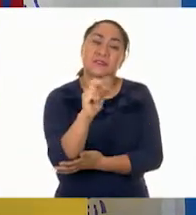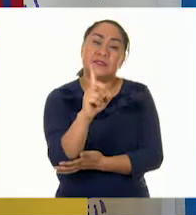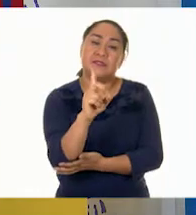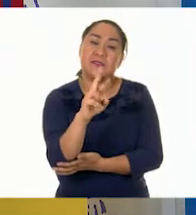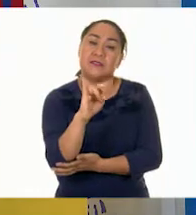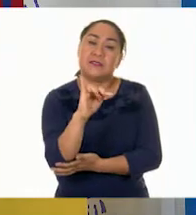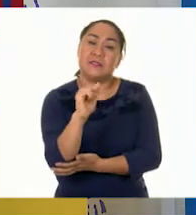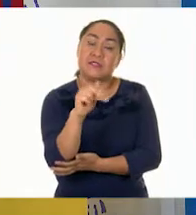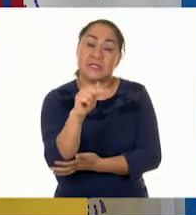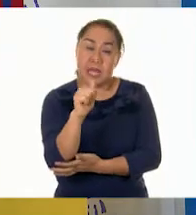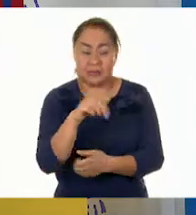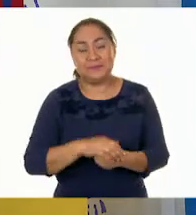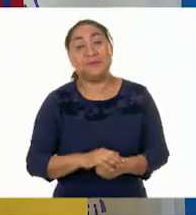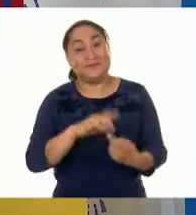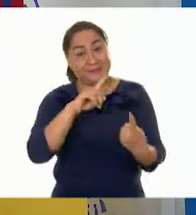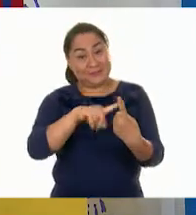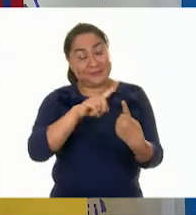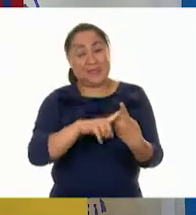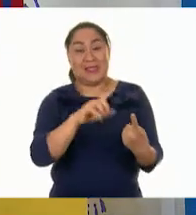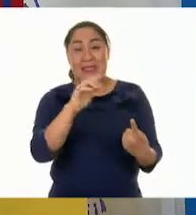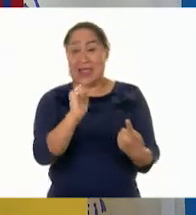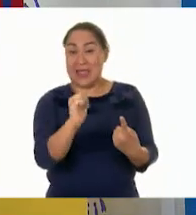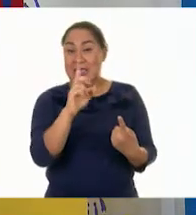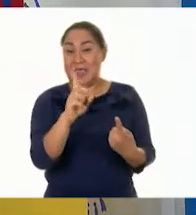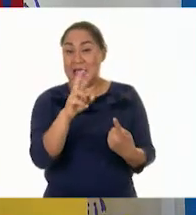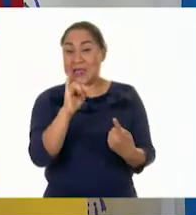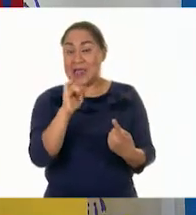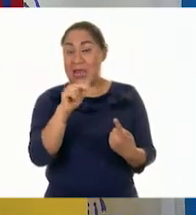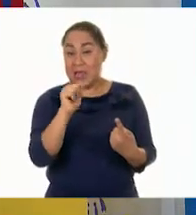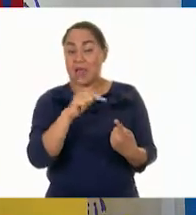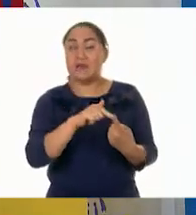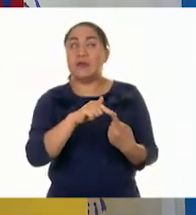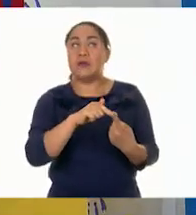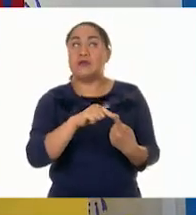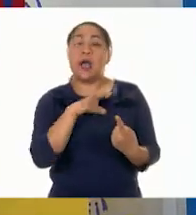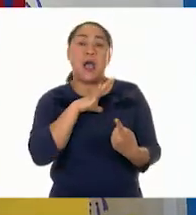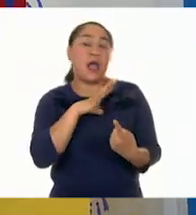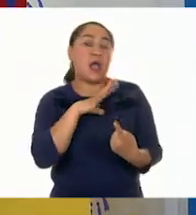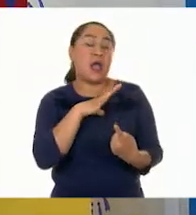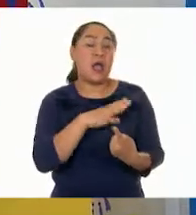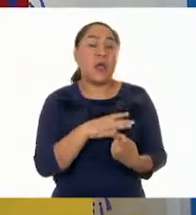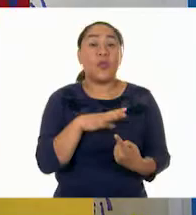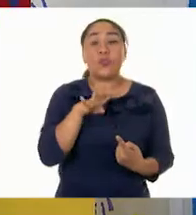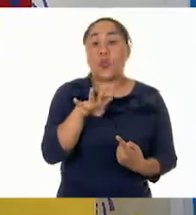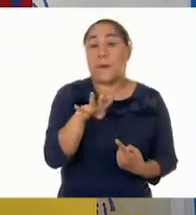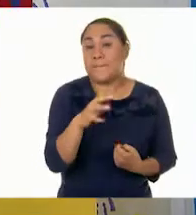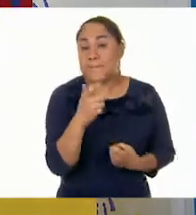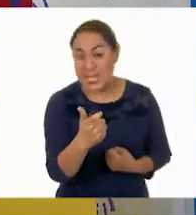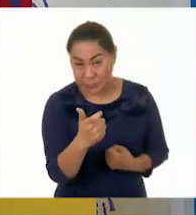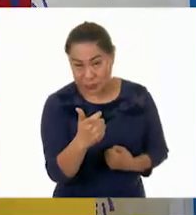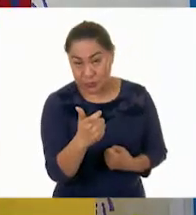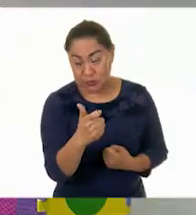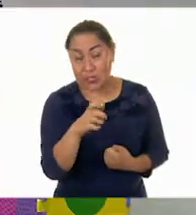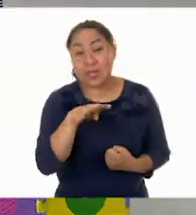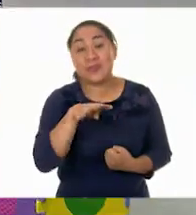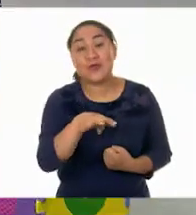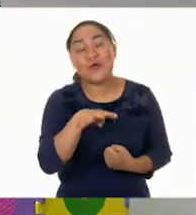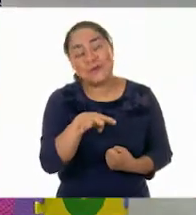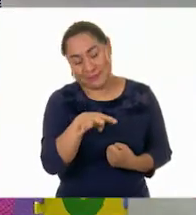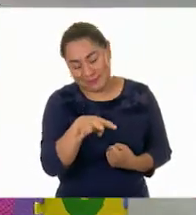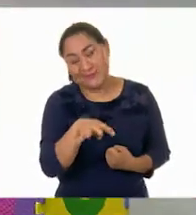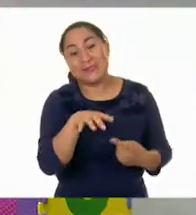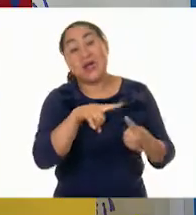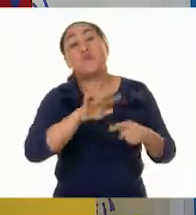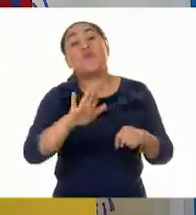Adriana, muy bien. Y Adriana tiene 19 pesos. 19 pesos, perfecto. Sí, es que ella se